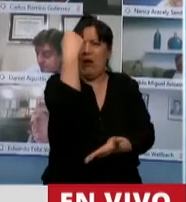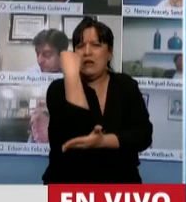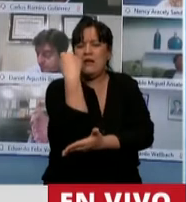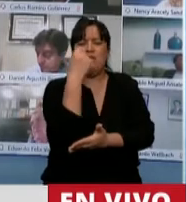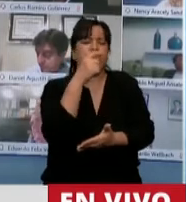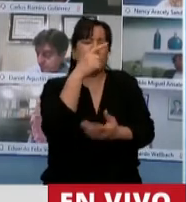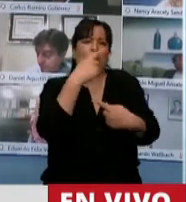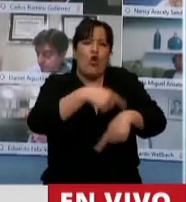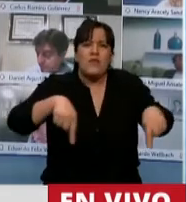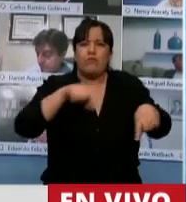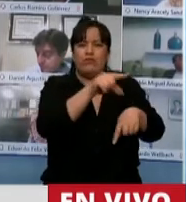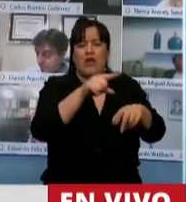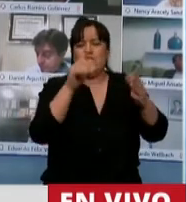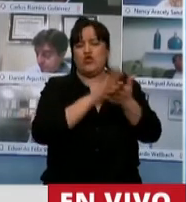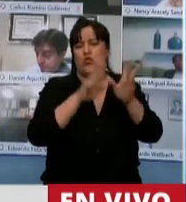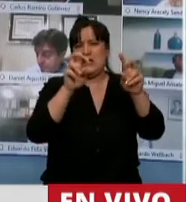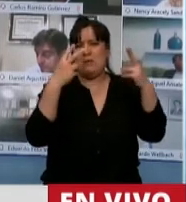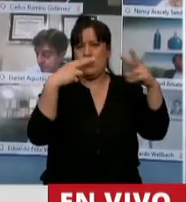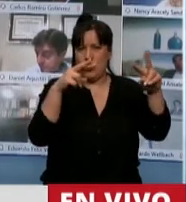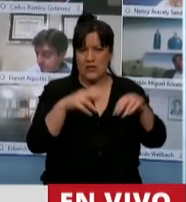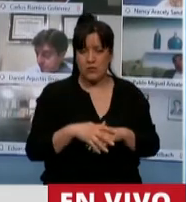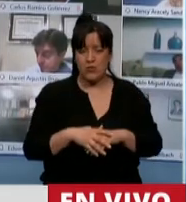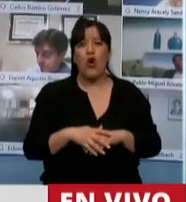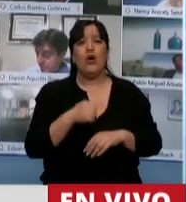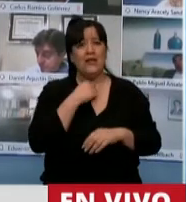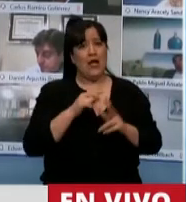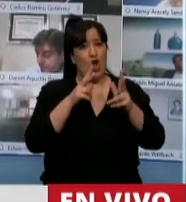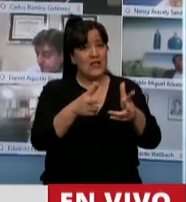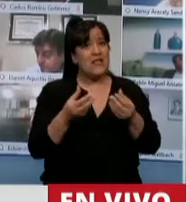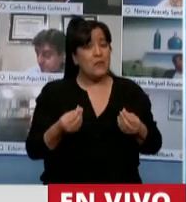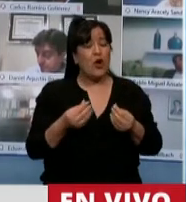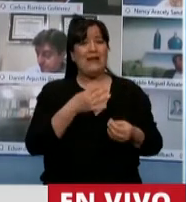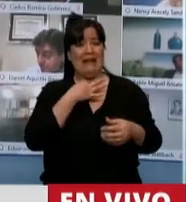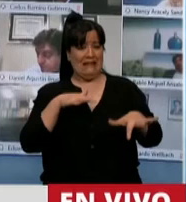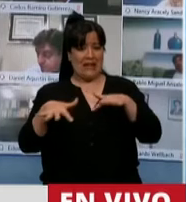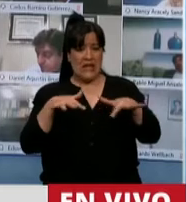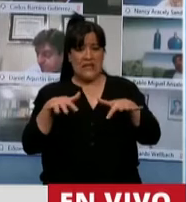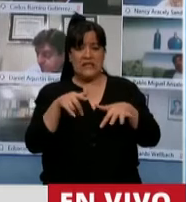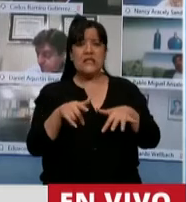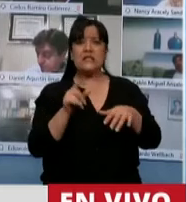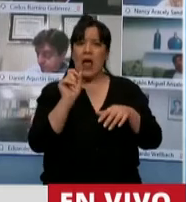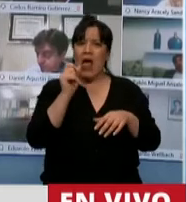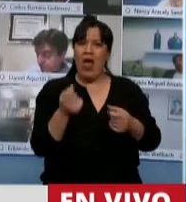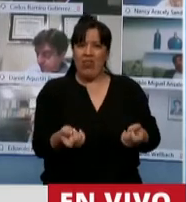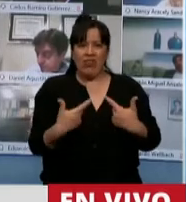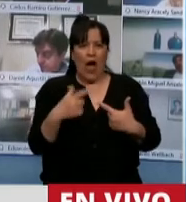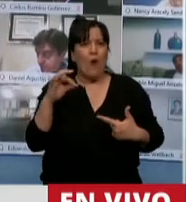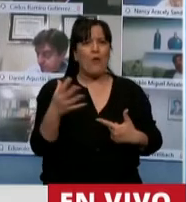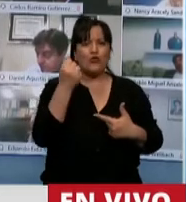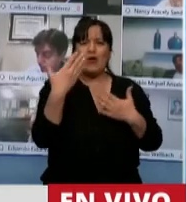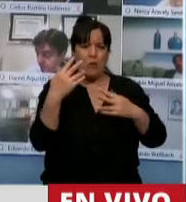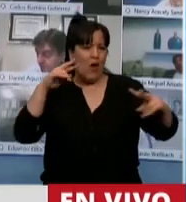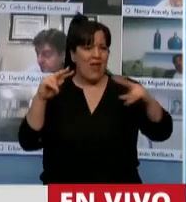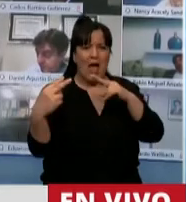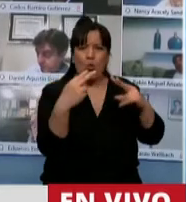actividades turísticas. Y quiero decir eso porque esta crisis ha generado la oportunidad de encuentro y de